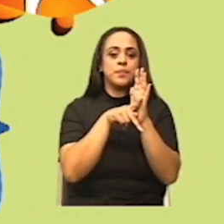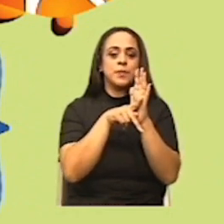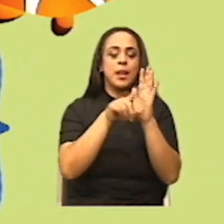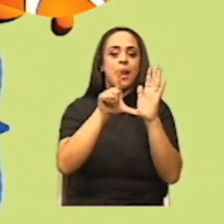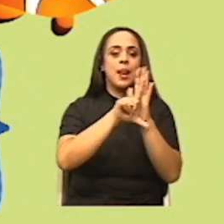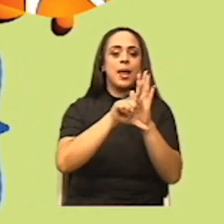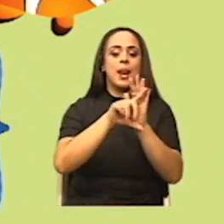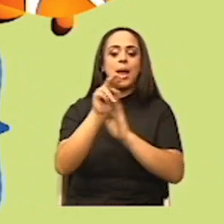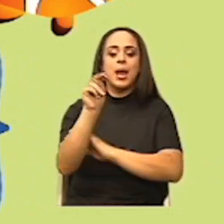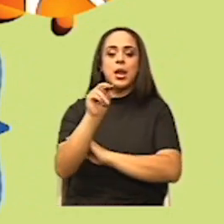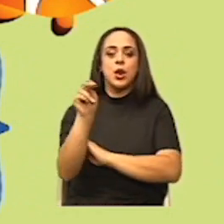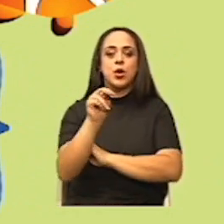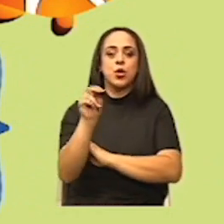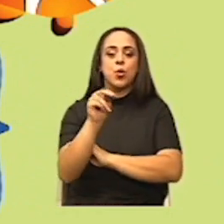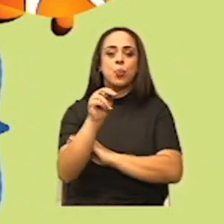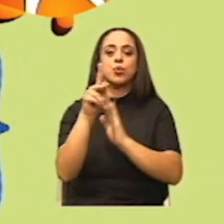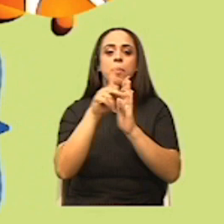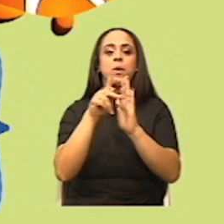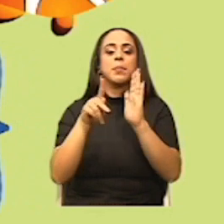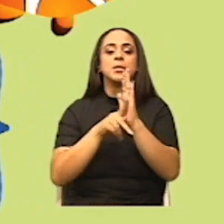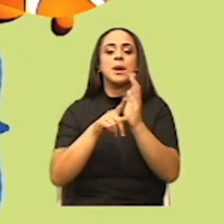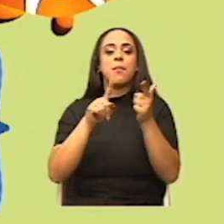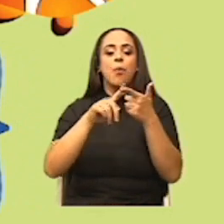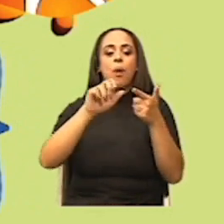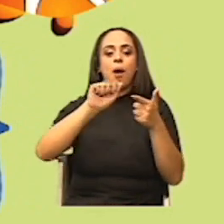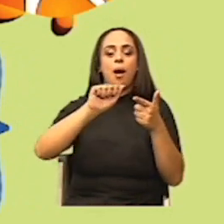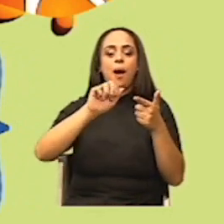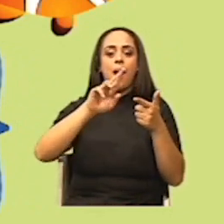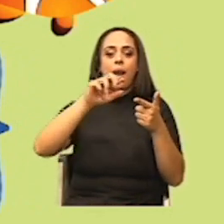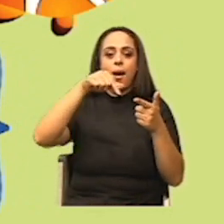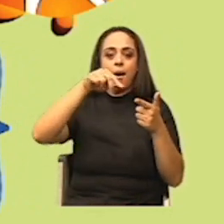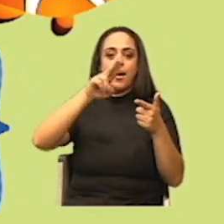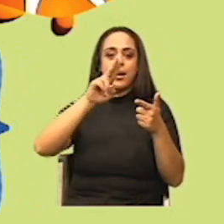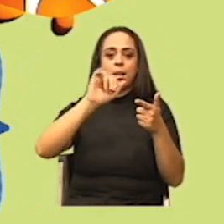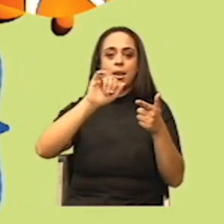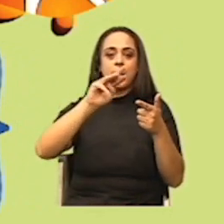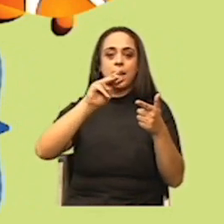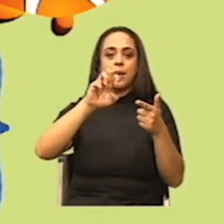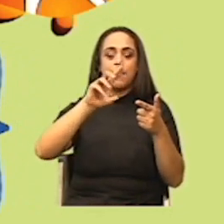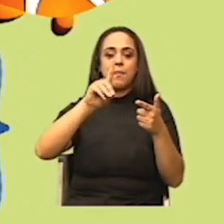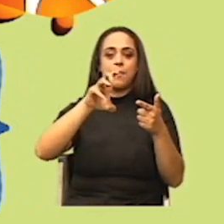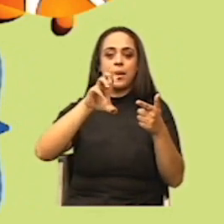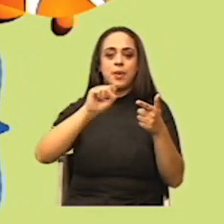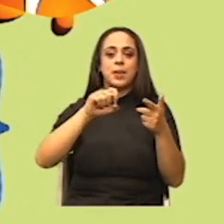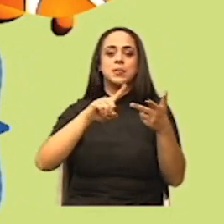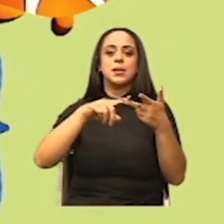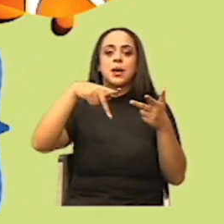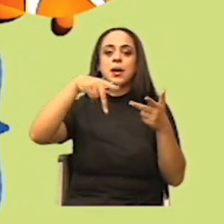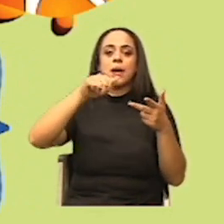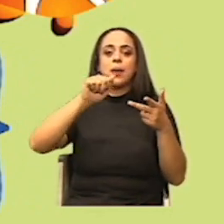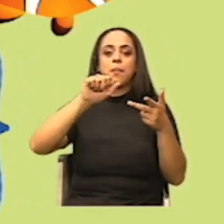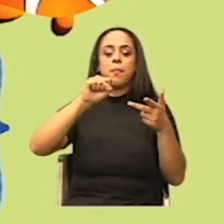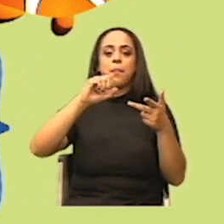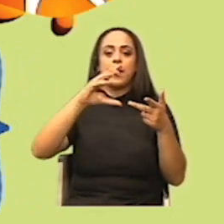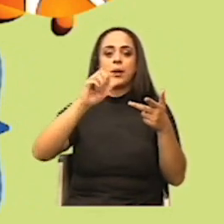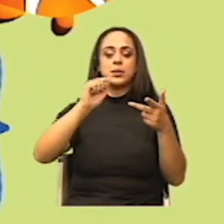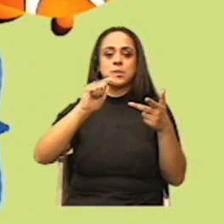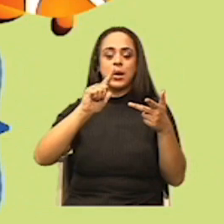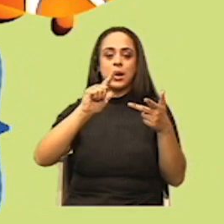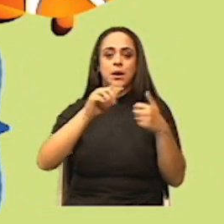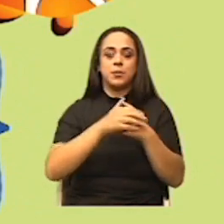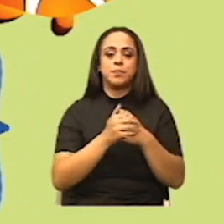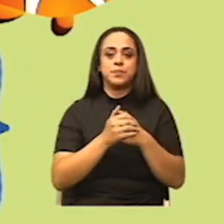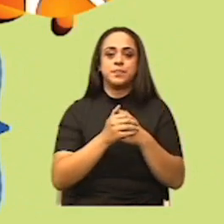y, en este caso, el principio de Arquímedes y el principio de Pascal. Así que, podemos entonces relacionarlo. Y